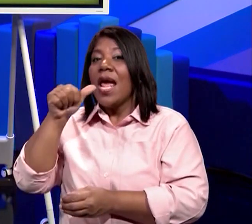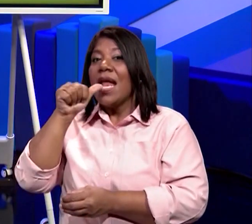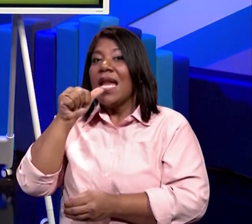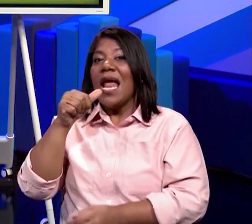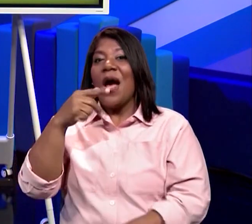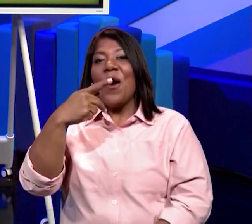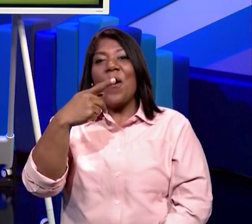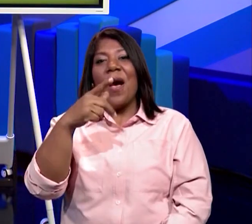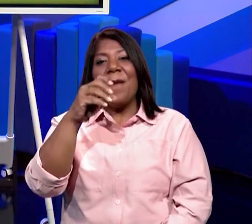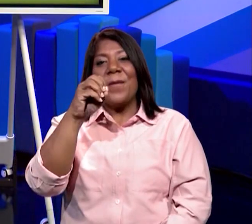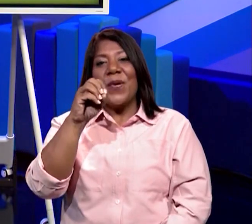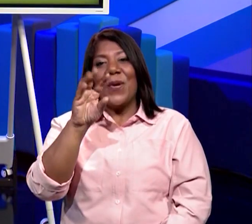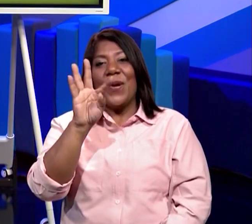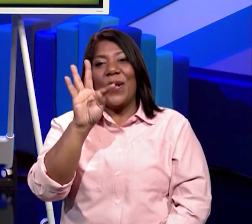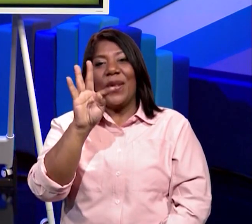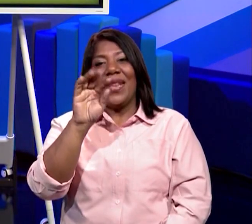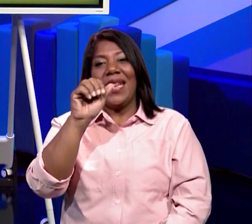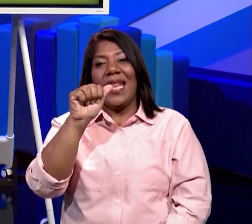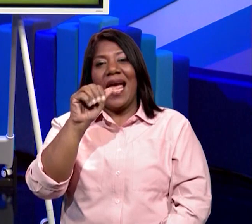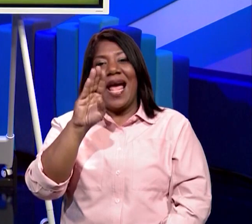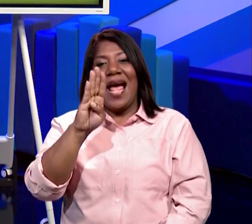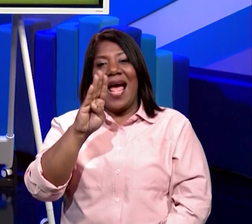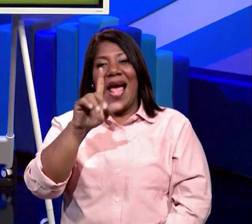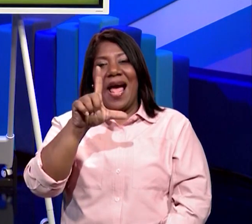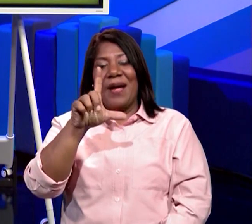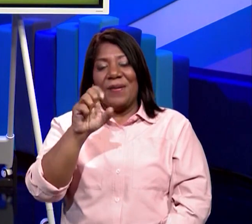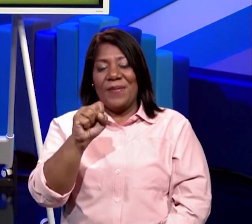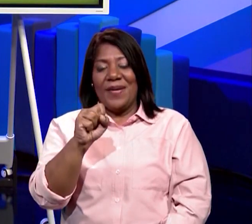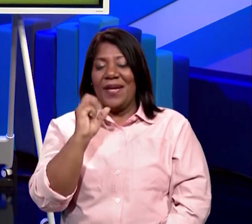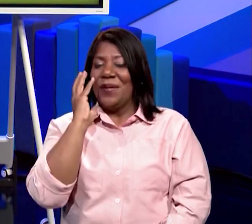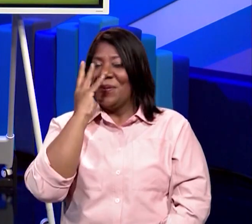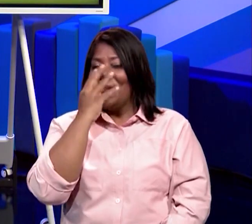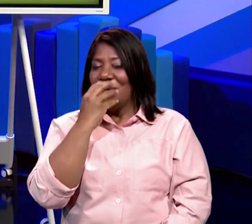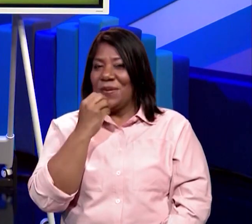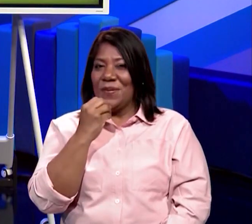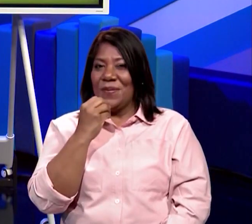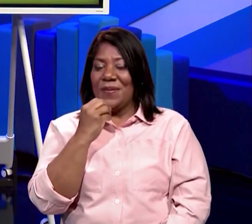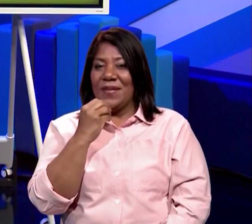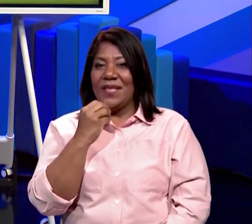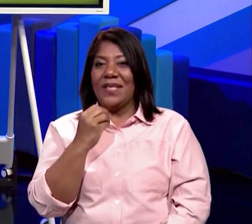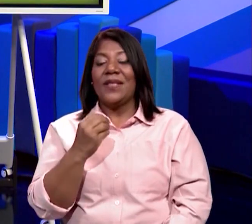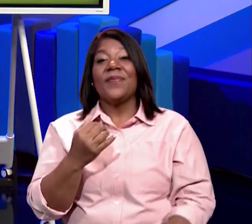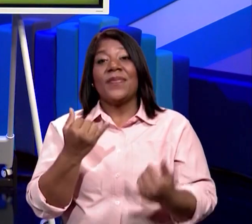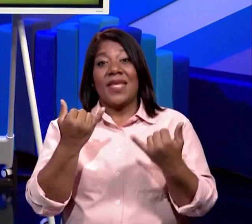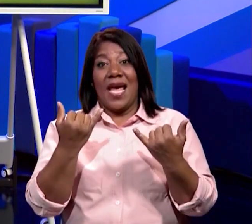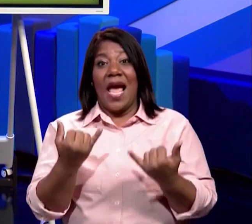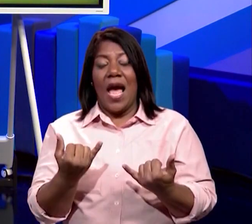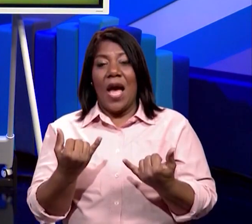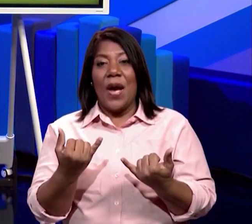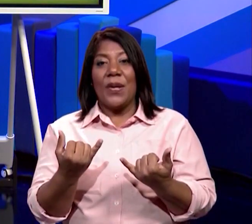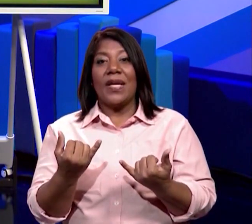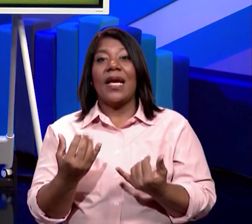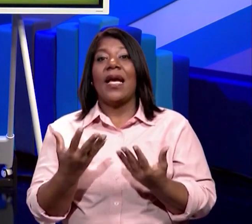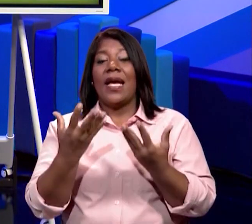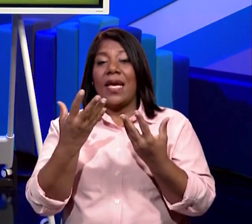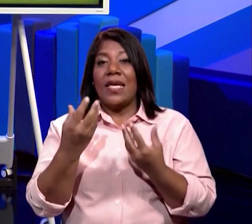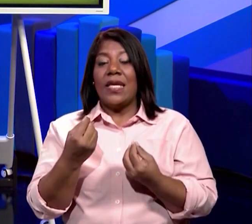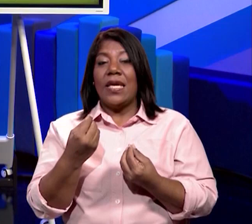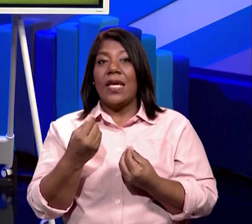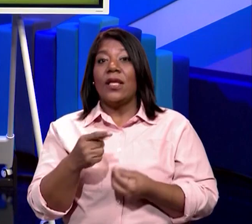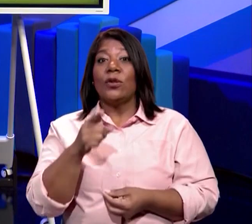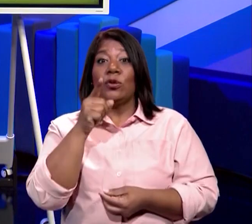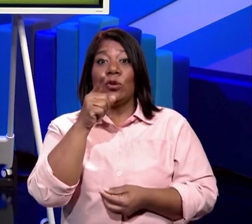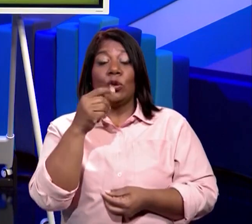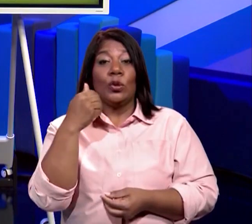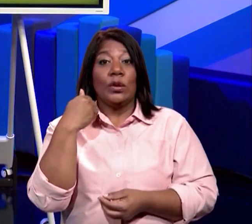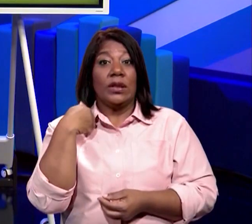Sería interesante. Y sería muy bonito eso. Bien chicos, ahora yo les voy a dejar a